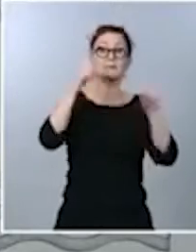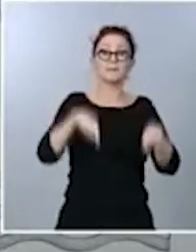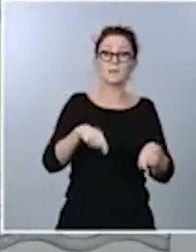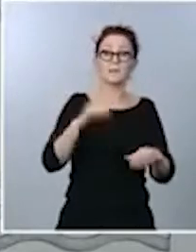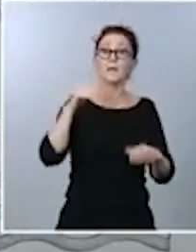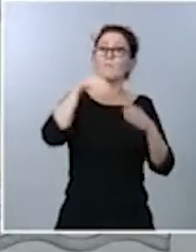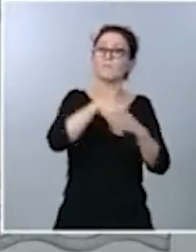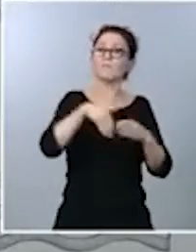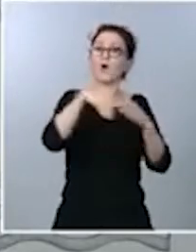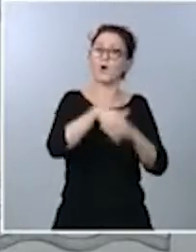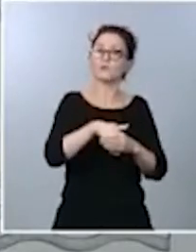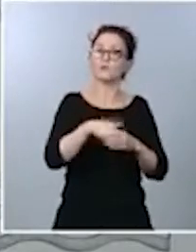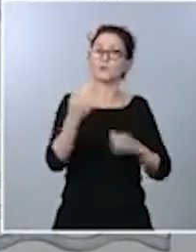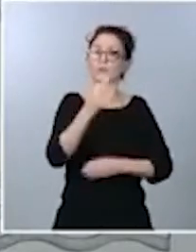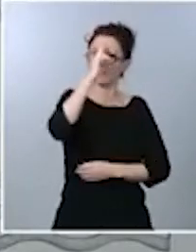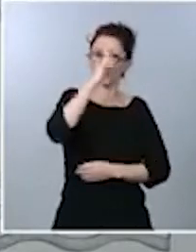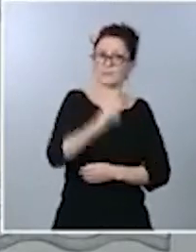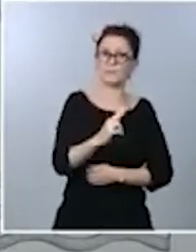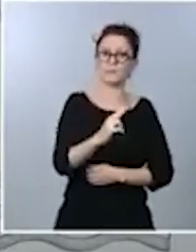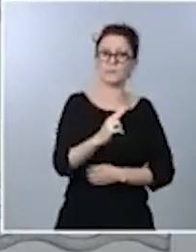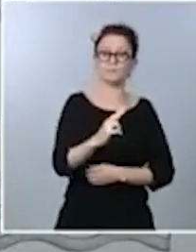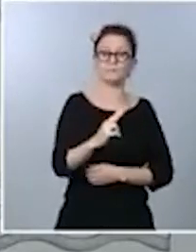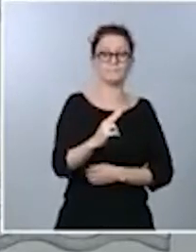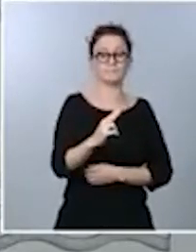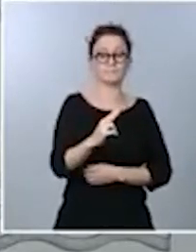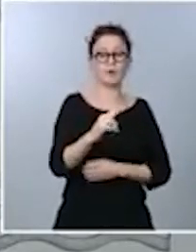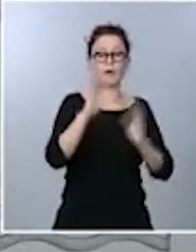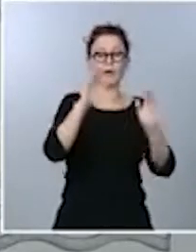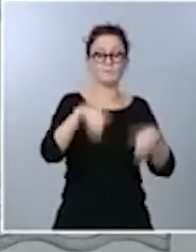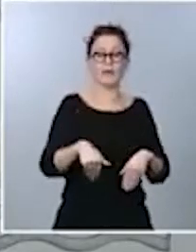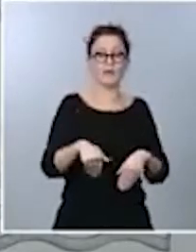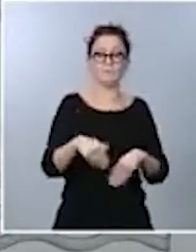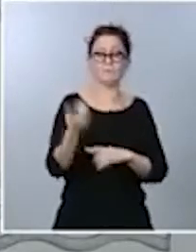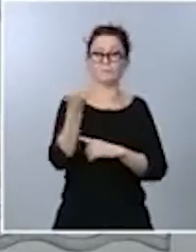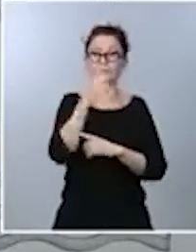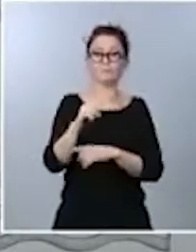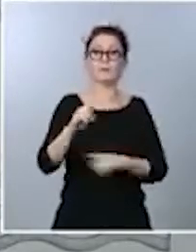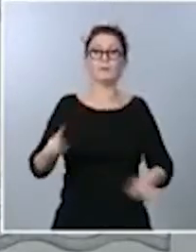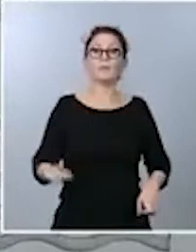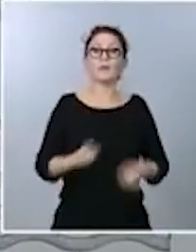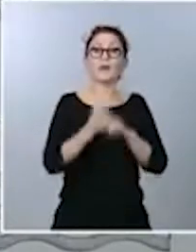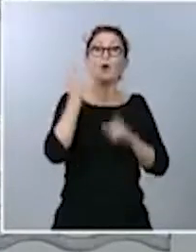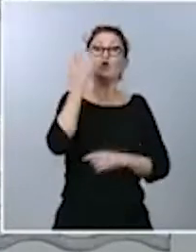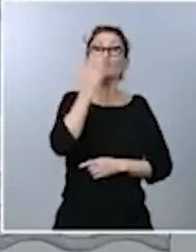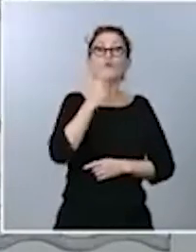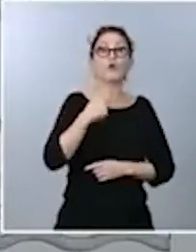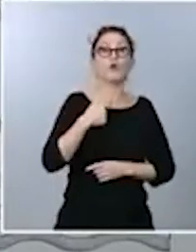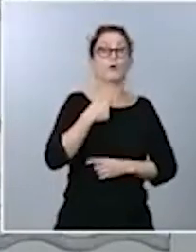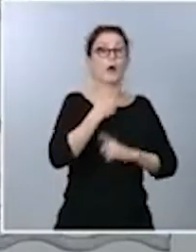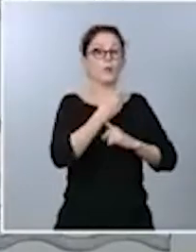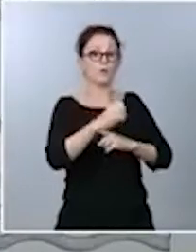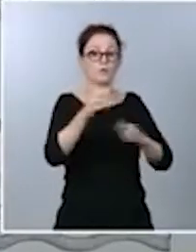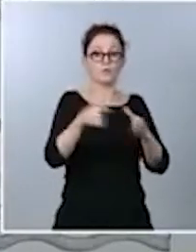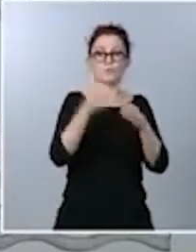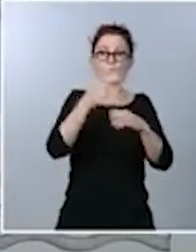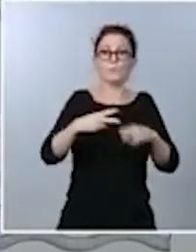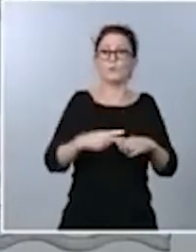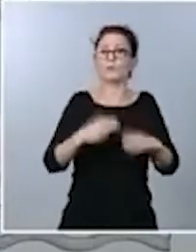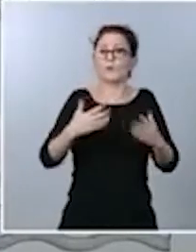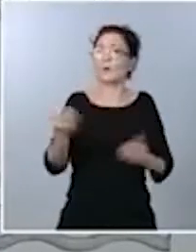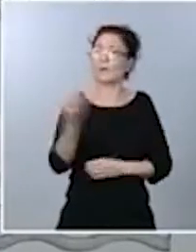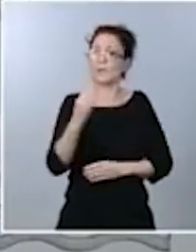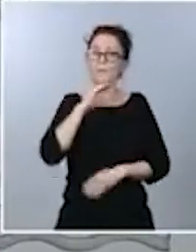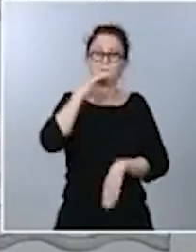siempre tiene que contar con el respeto de todas las formaciones, sea cual sea el color ideológico que las ampara. Por tanto,